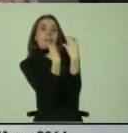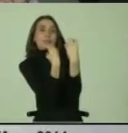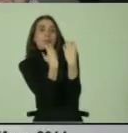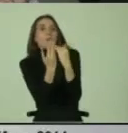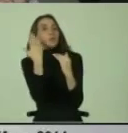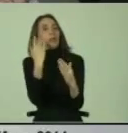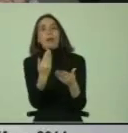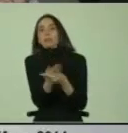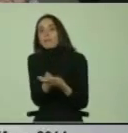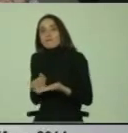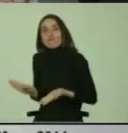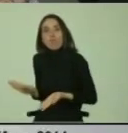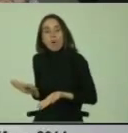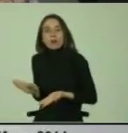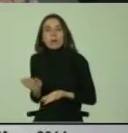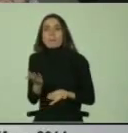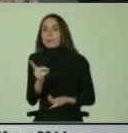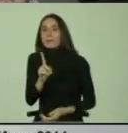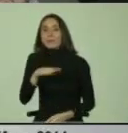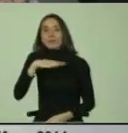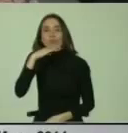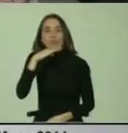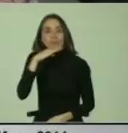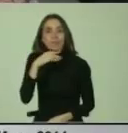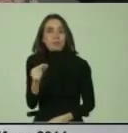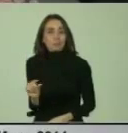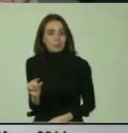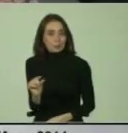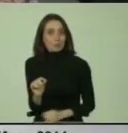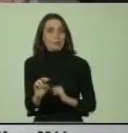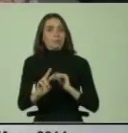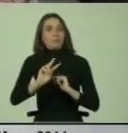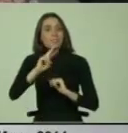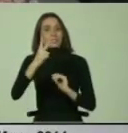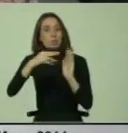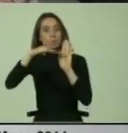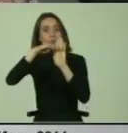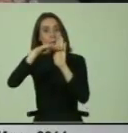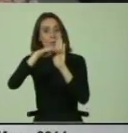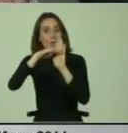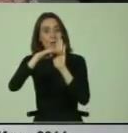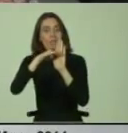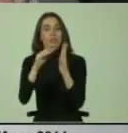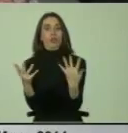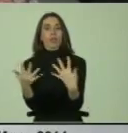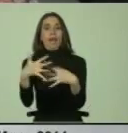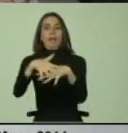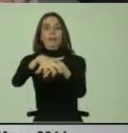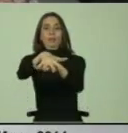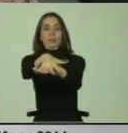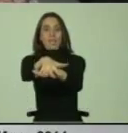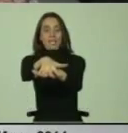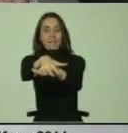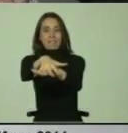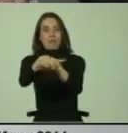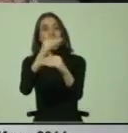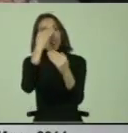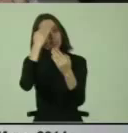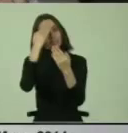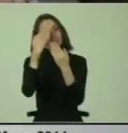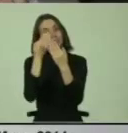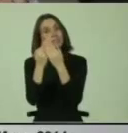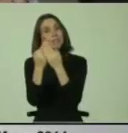estaban fuera, pero muy insuficiente. En un segundo momento estaría la integración, es decir, se enfrenta